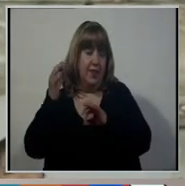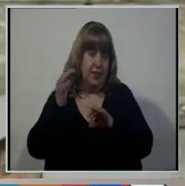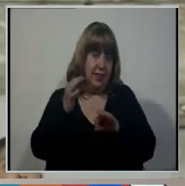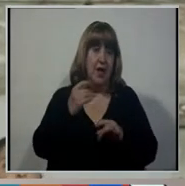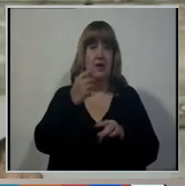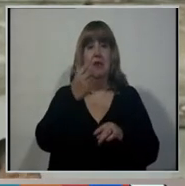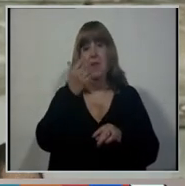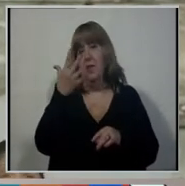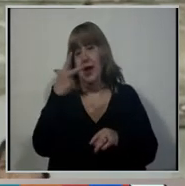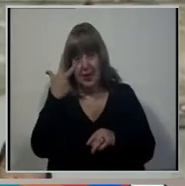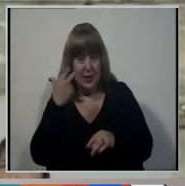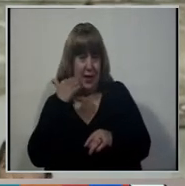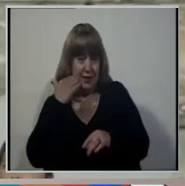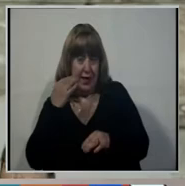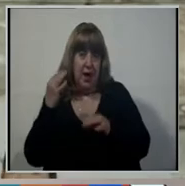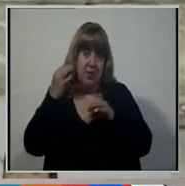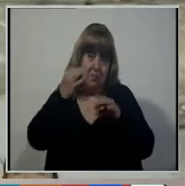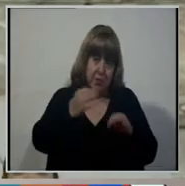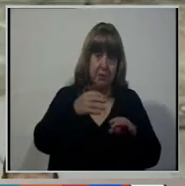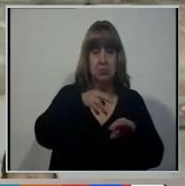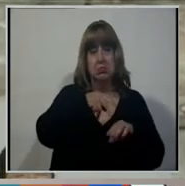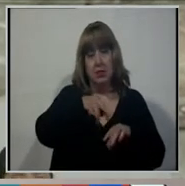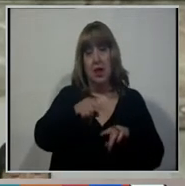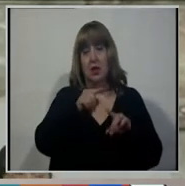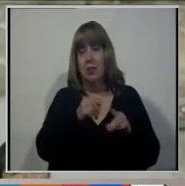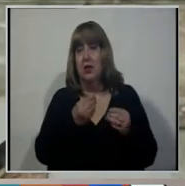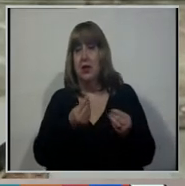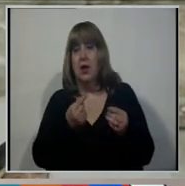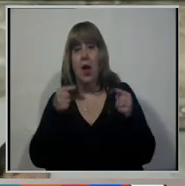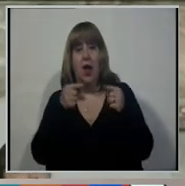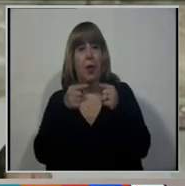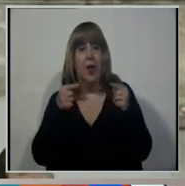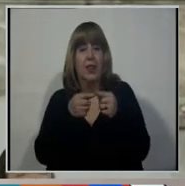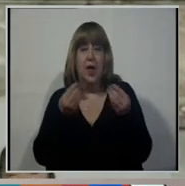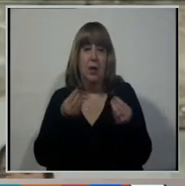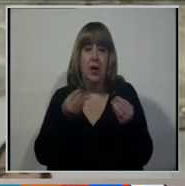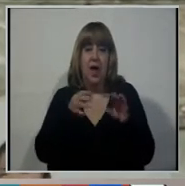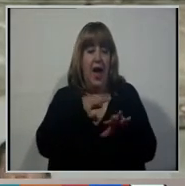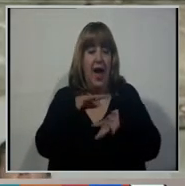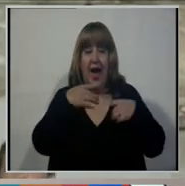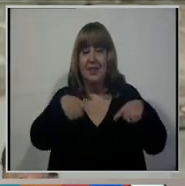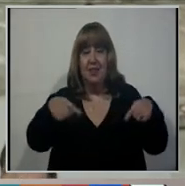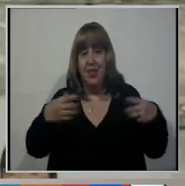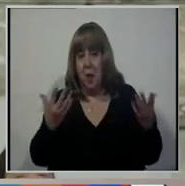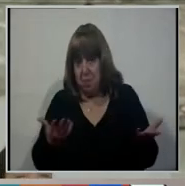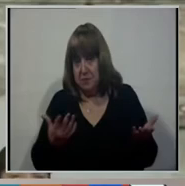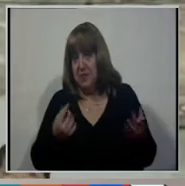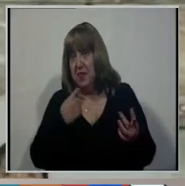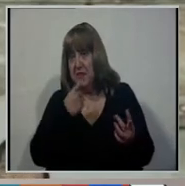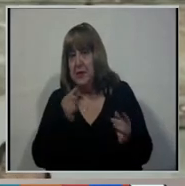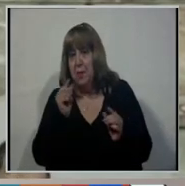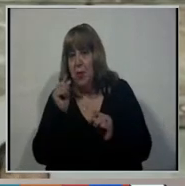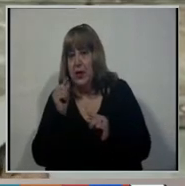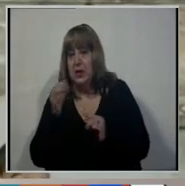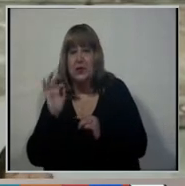alrededor de las 15 horas. Y como bien decías, mientras se definen algunas actividades se sabe poquito y entre ese poquito